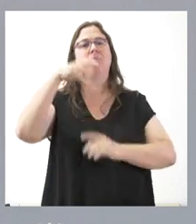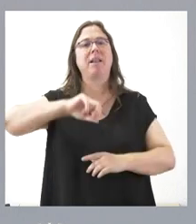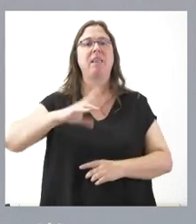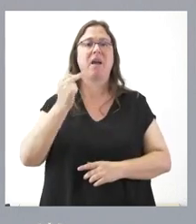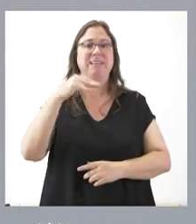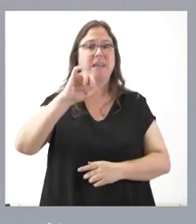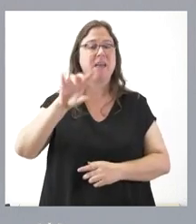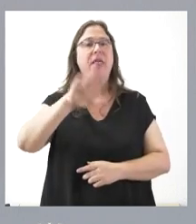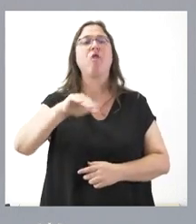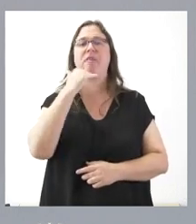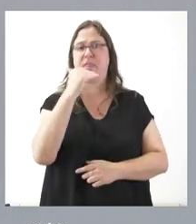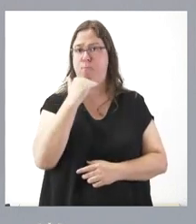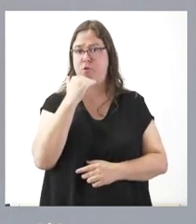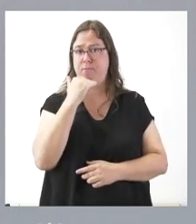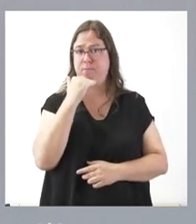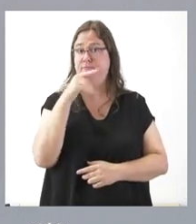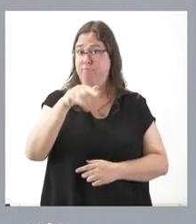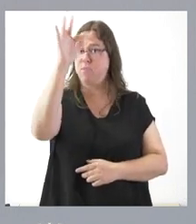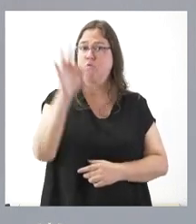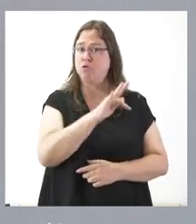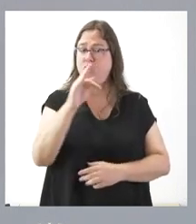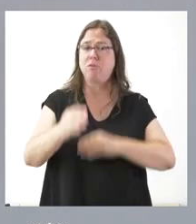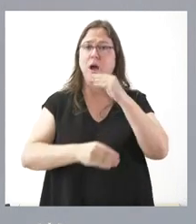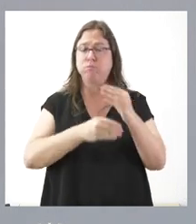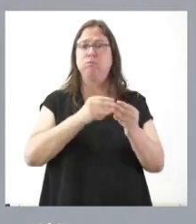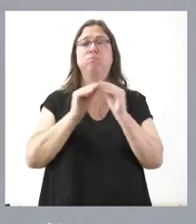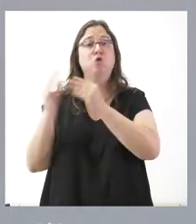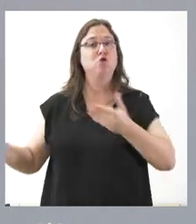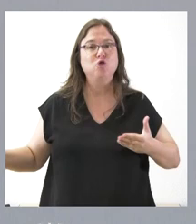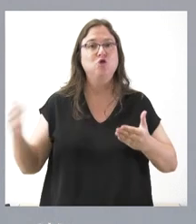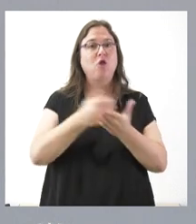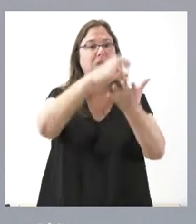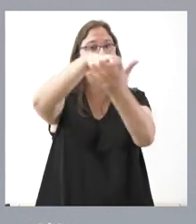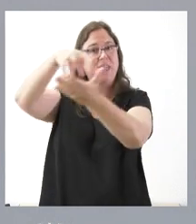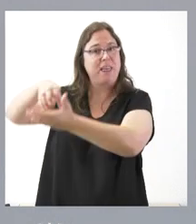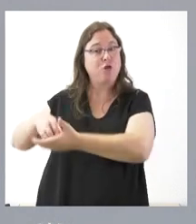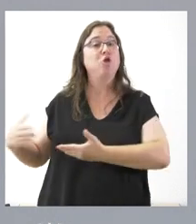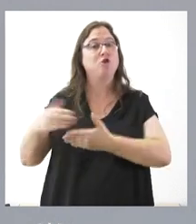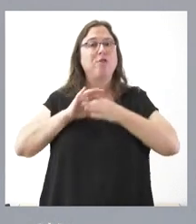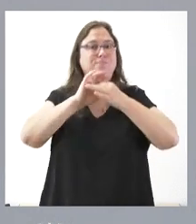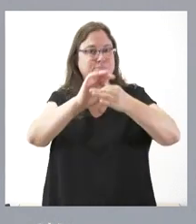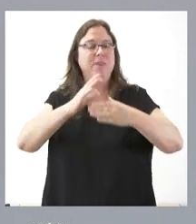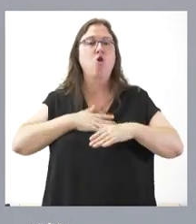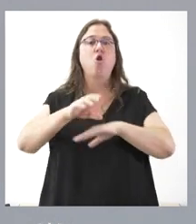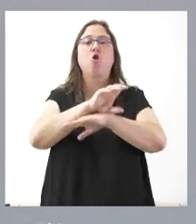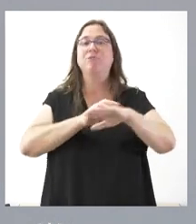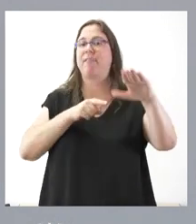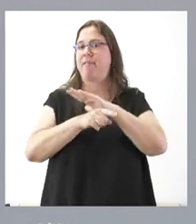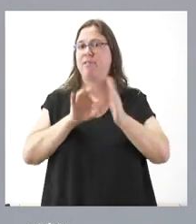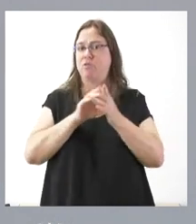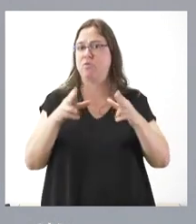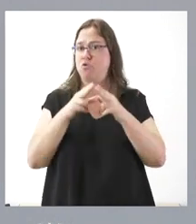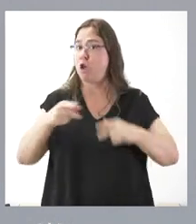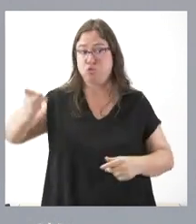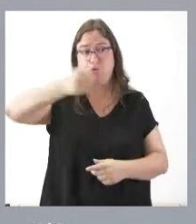en Zamora. Por lo tanto, con esta actuación, todos los centros dependientes de la Consejería de la Gerencia de Servicios